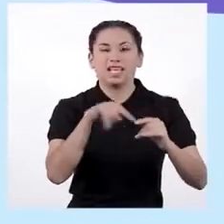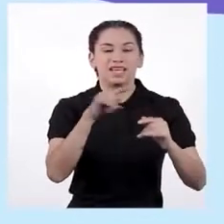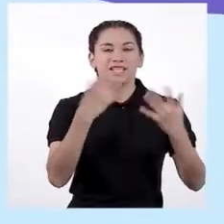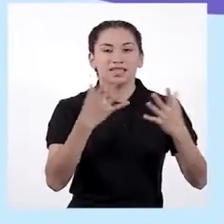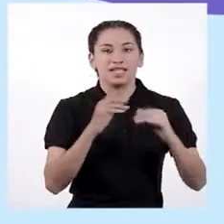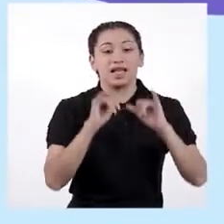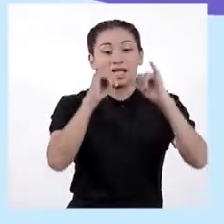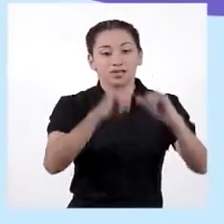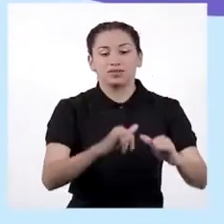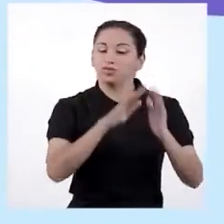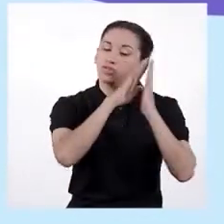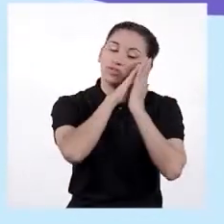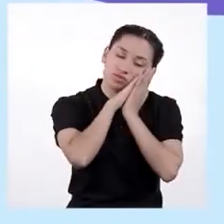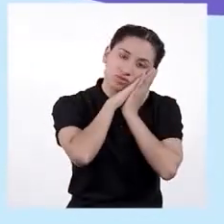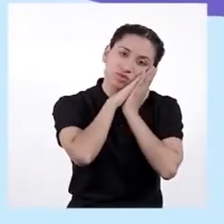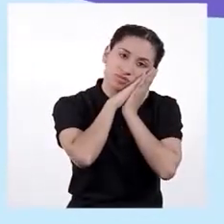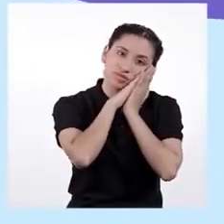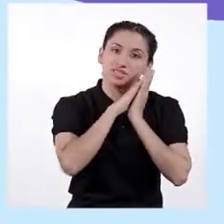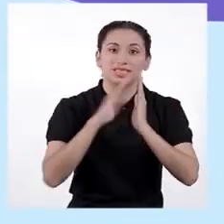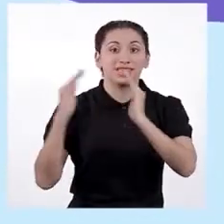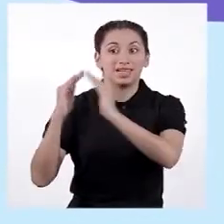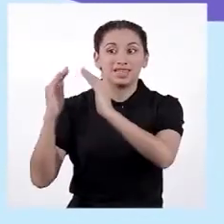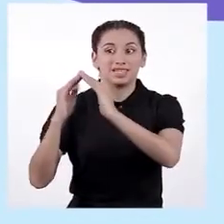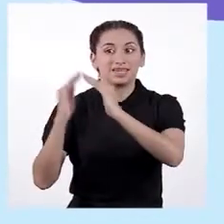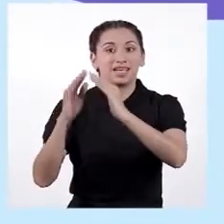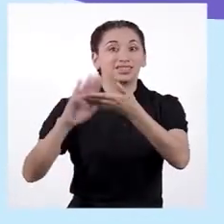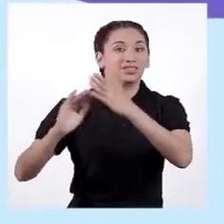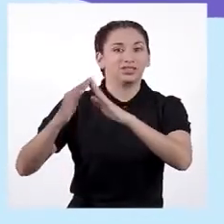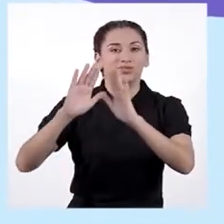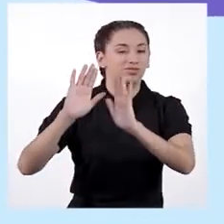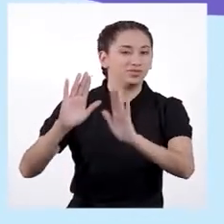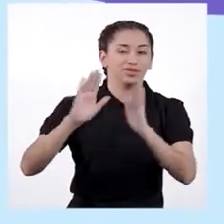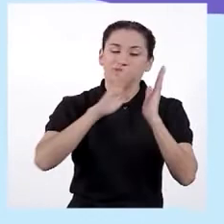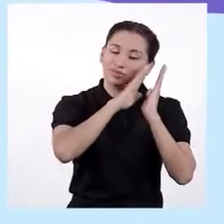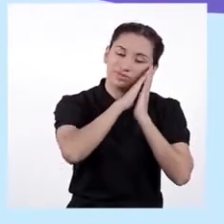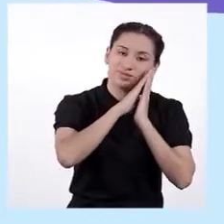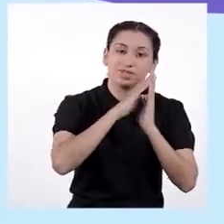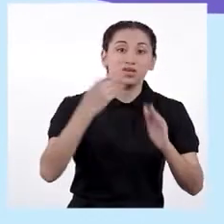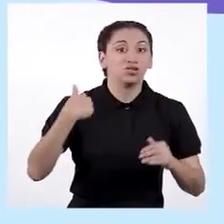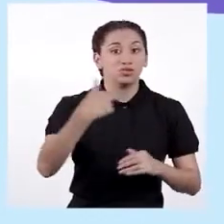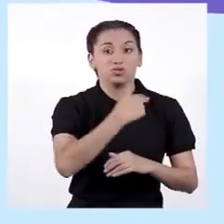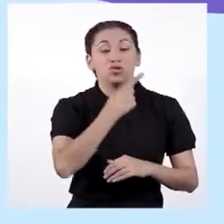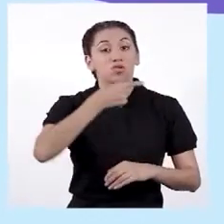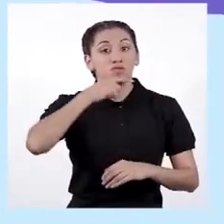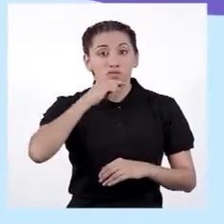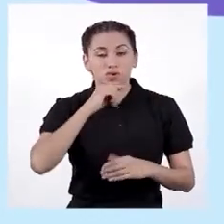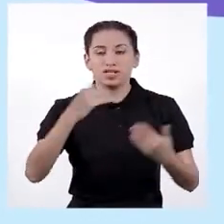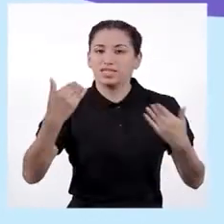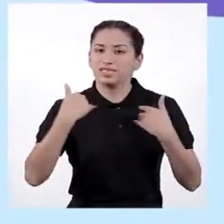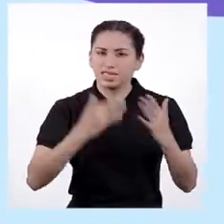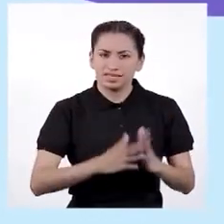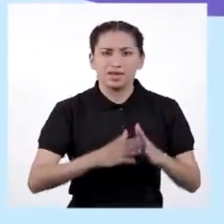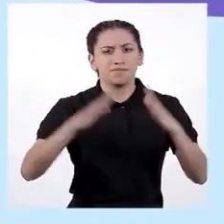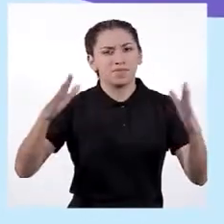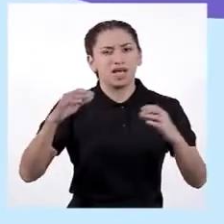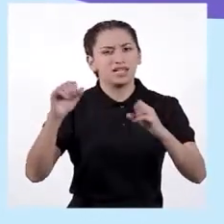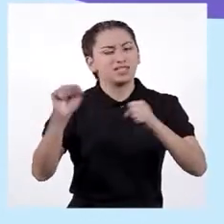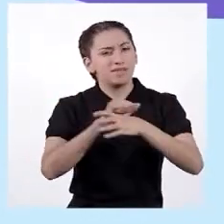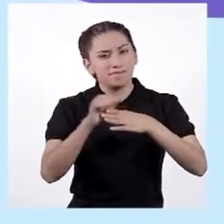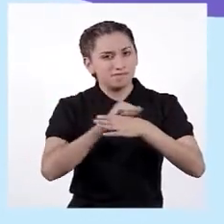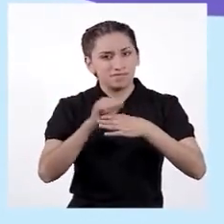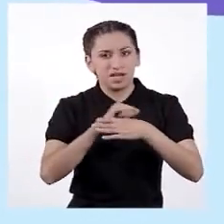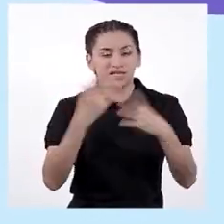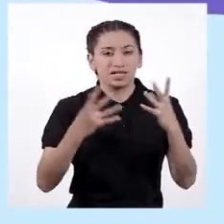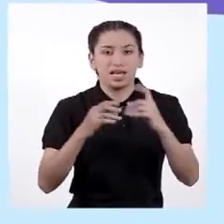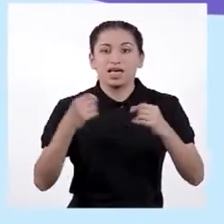nos permite dormir varios días lejos de nuestros centros comunales. Las mujeres de mi comunidad han tenido como práctica